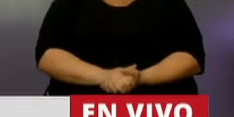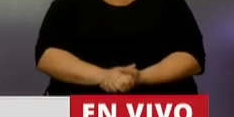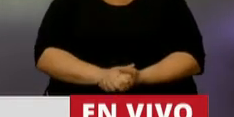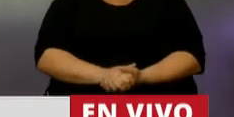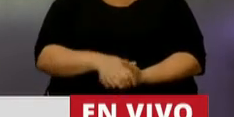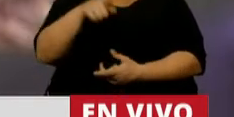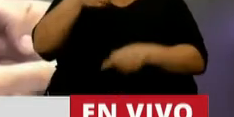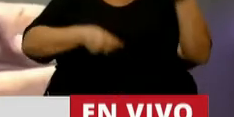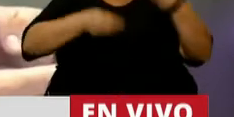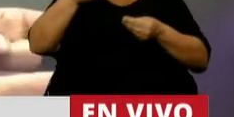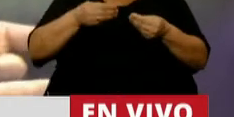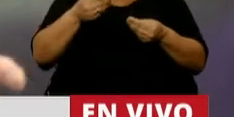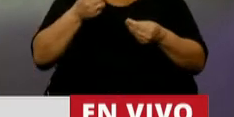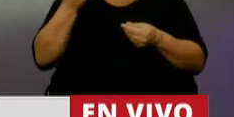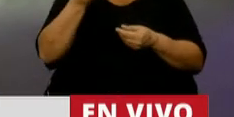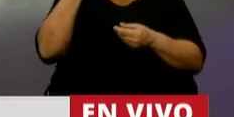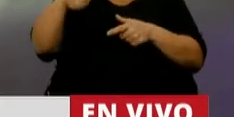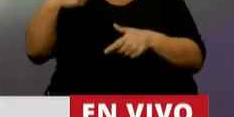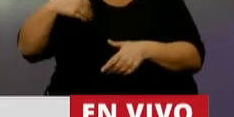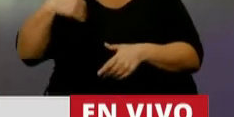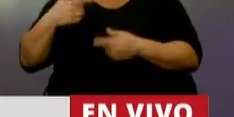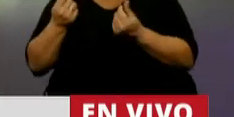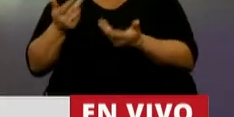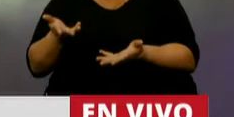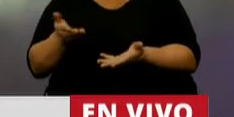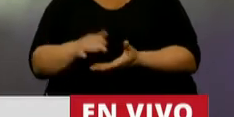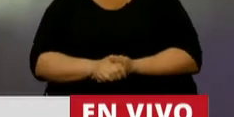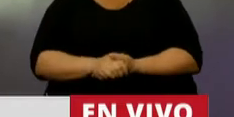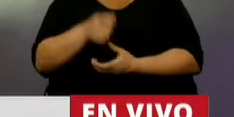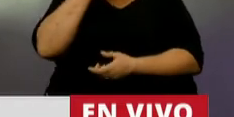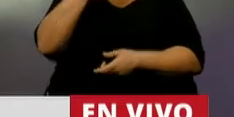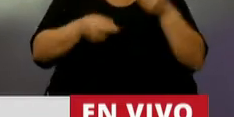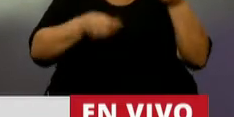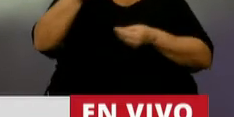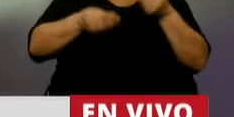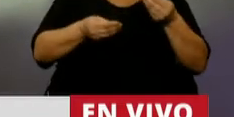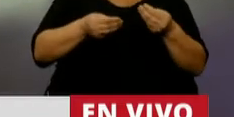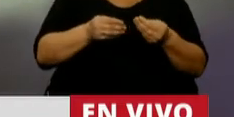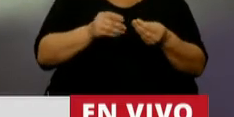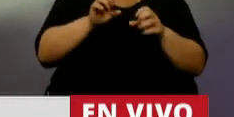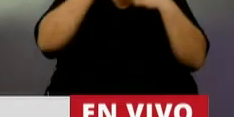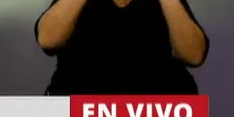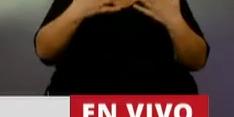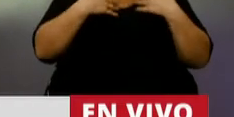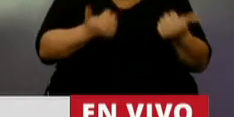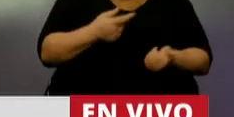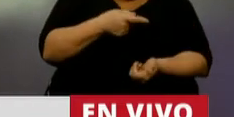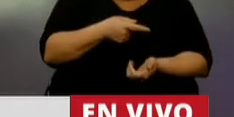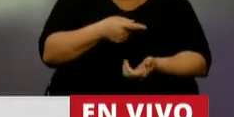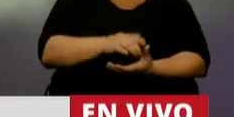es si este presupuesto le sirve a la República Argentina, si este presupuesto mejora la salud,